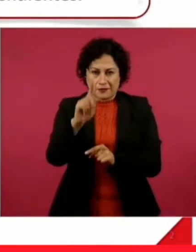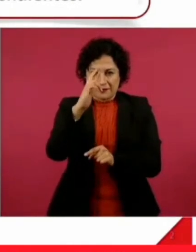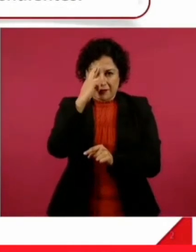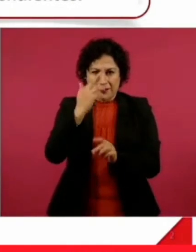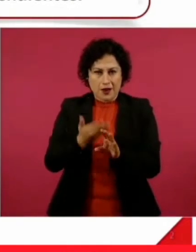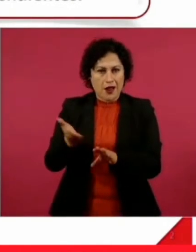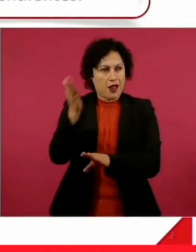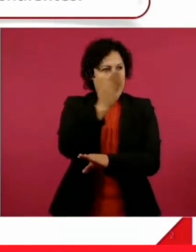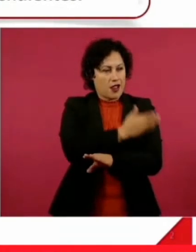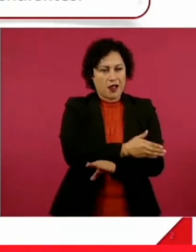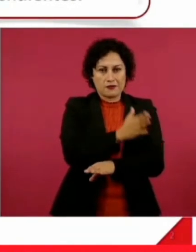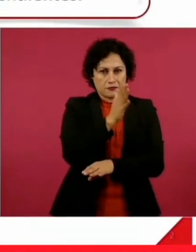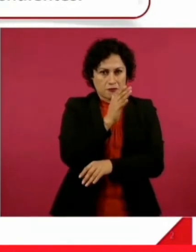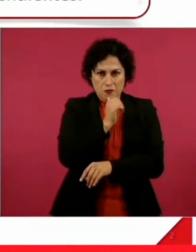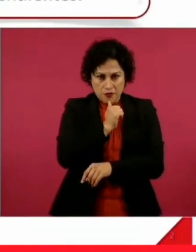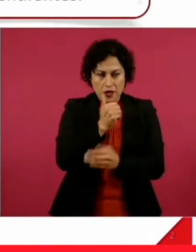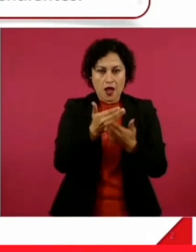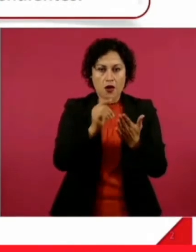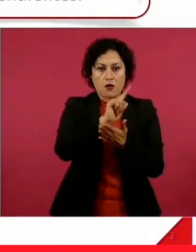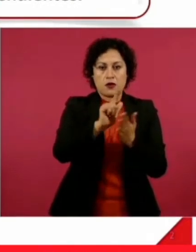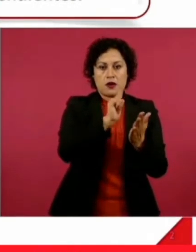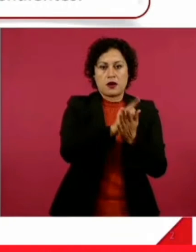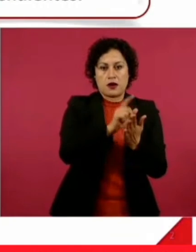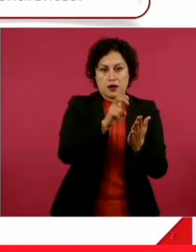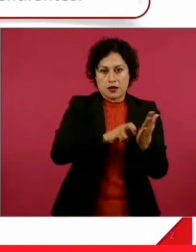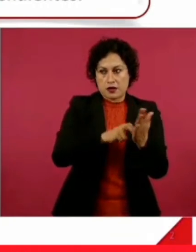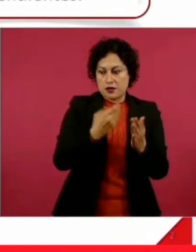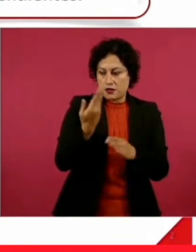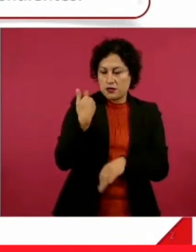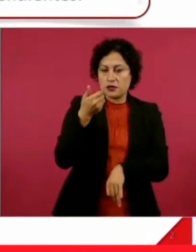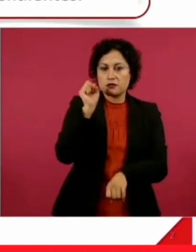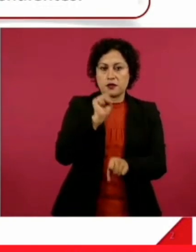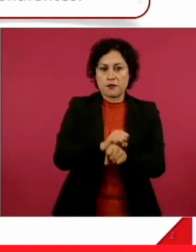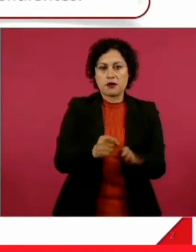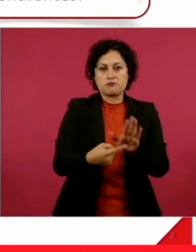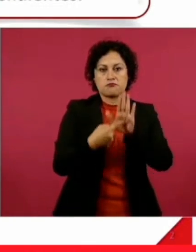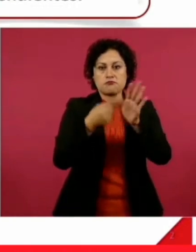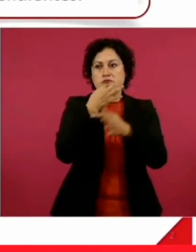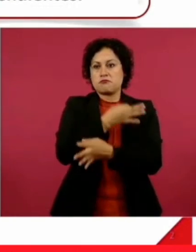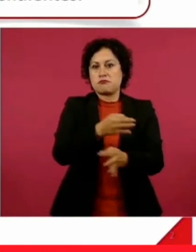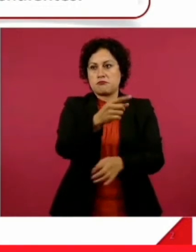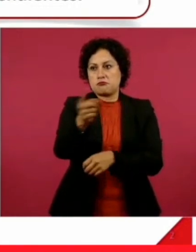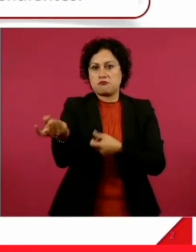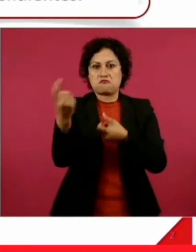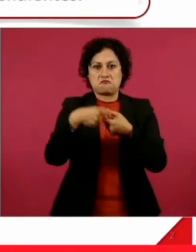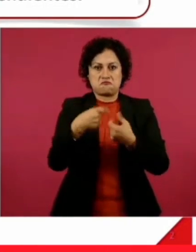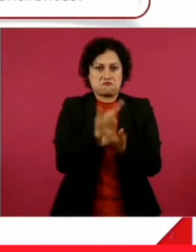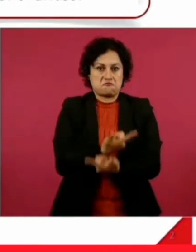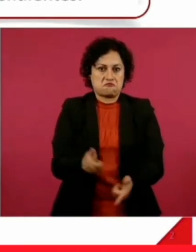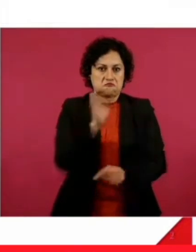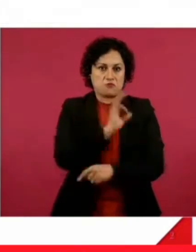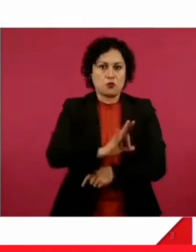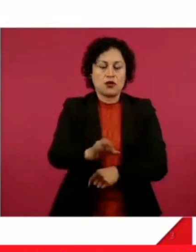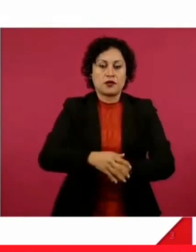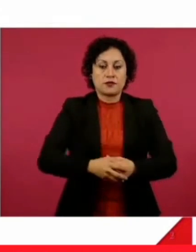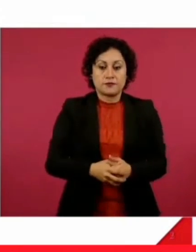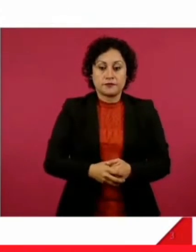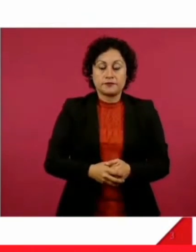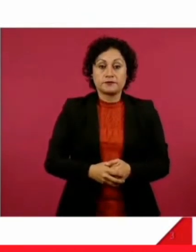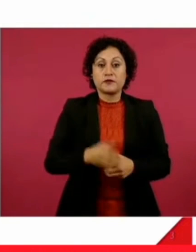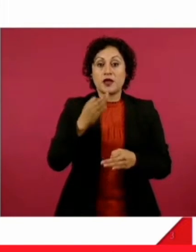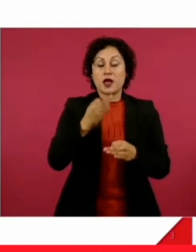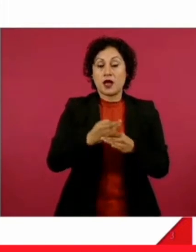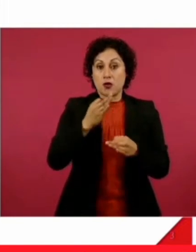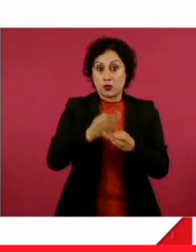que se publicó la semana pasada en el Diario Oficial de la Federación. La que sigue. Se han otorgado en esta administración